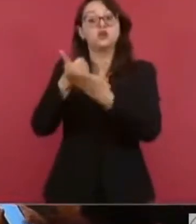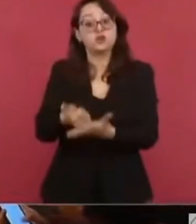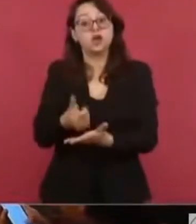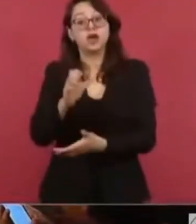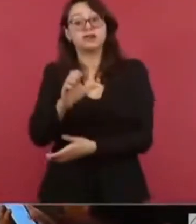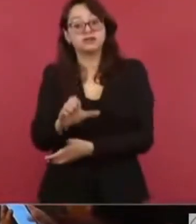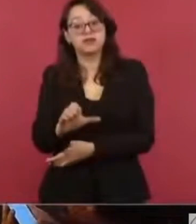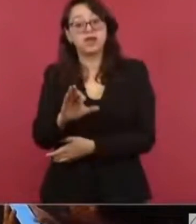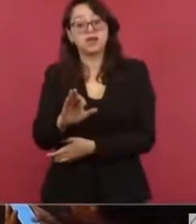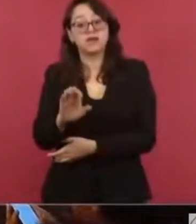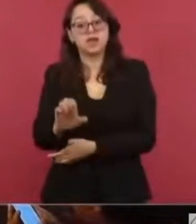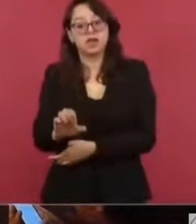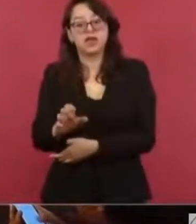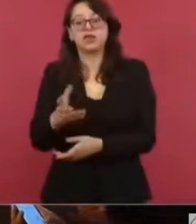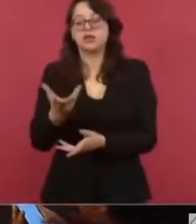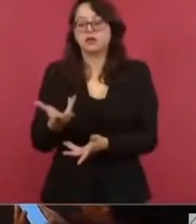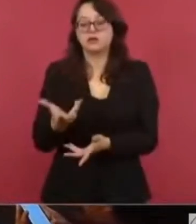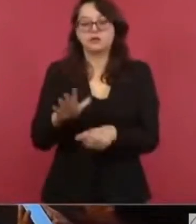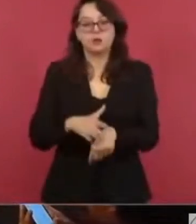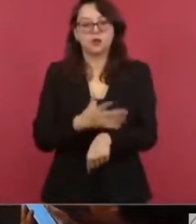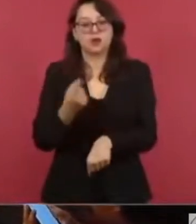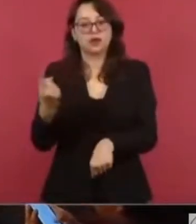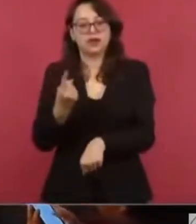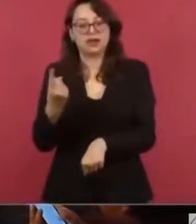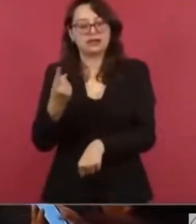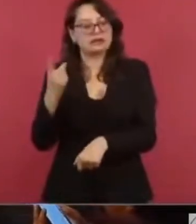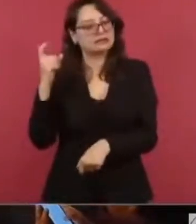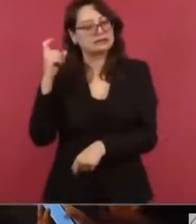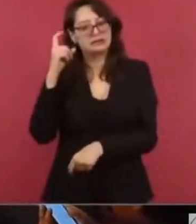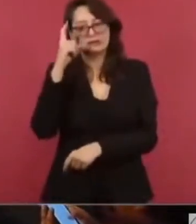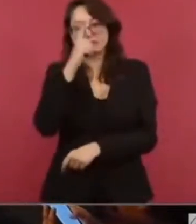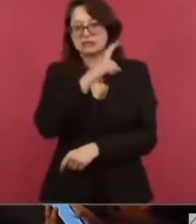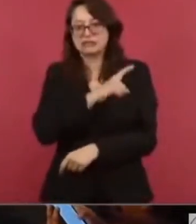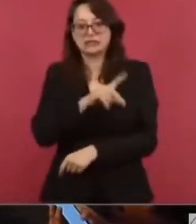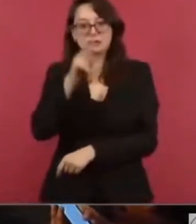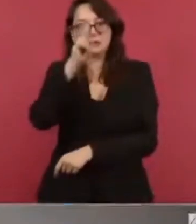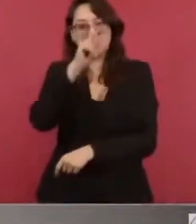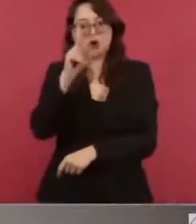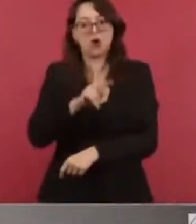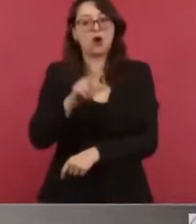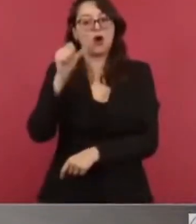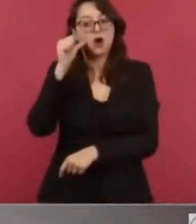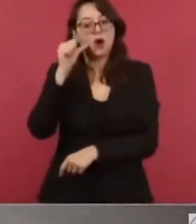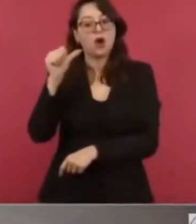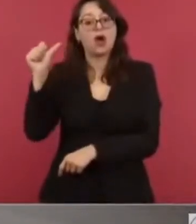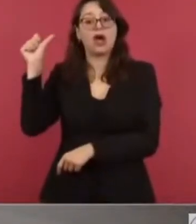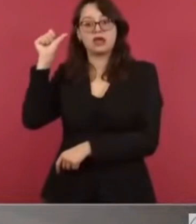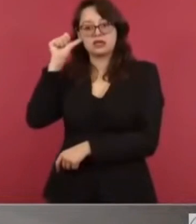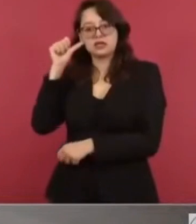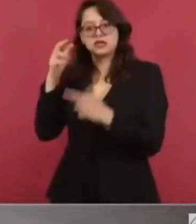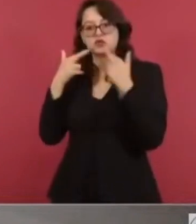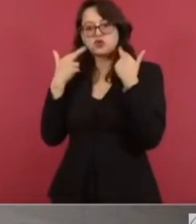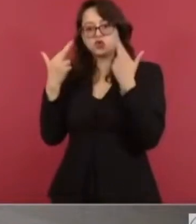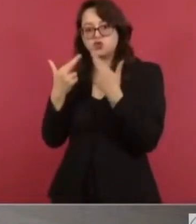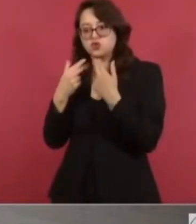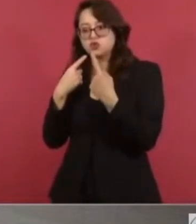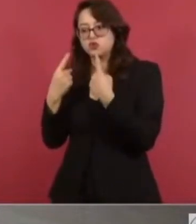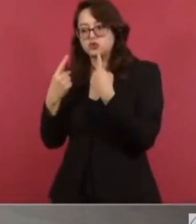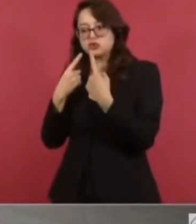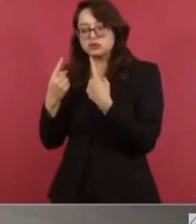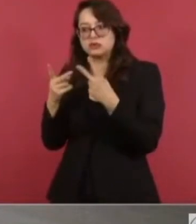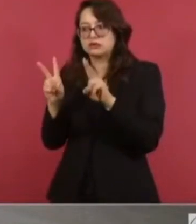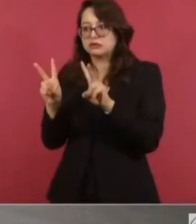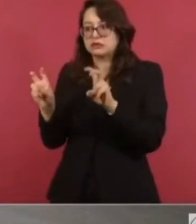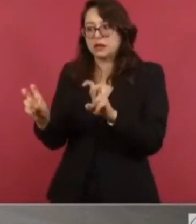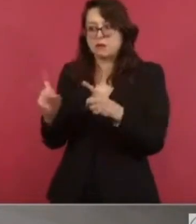consideramos muy crítico, el día de ayer se comentó en la reunión, muy crítico la situación del agua